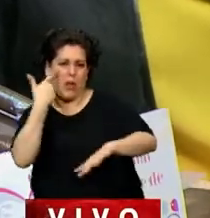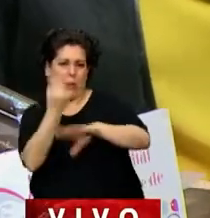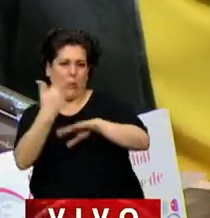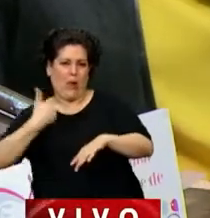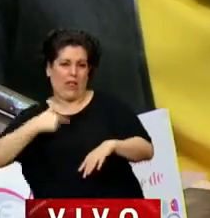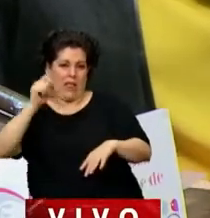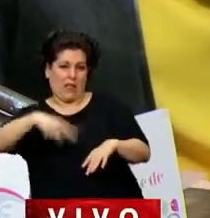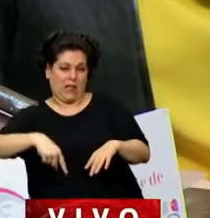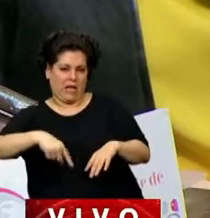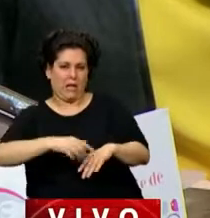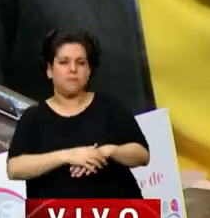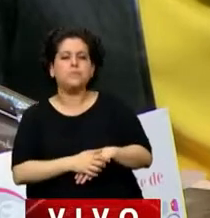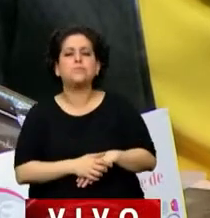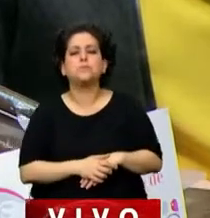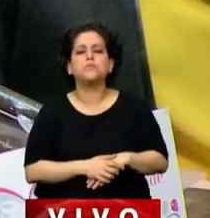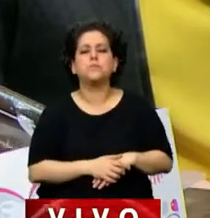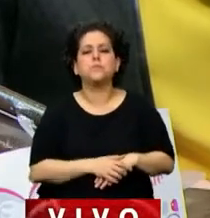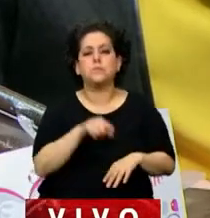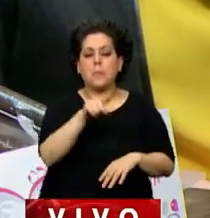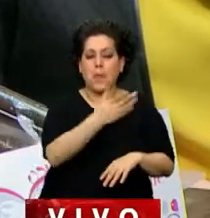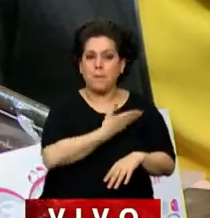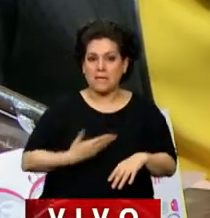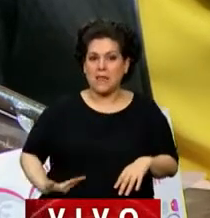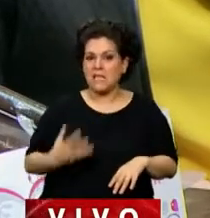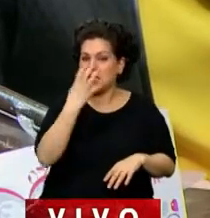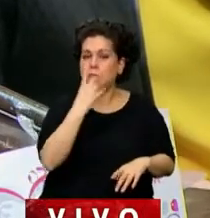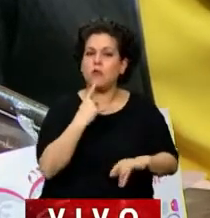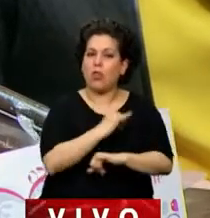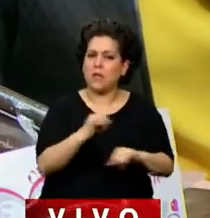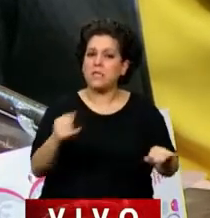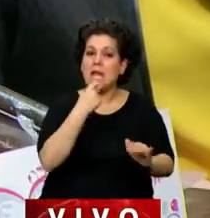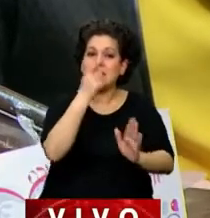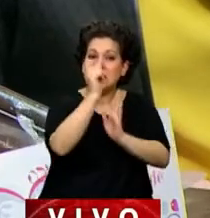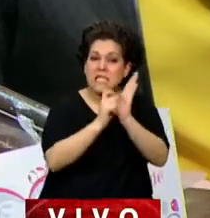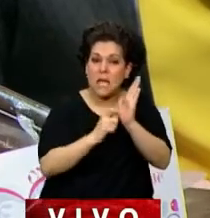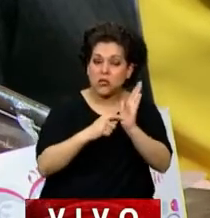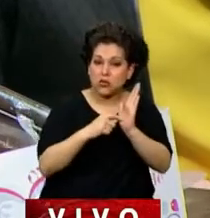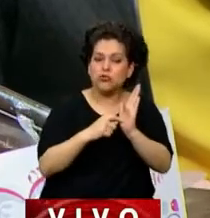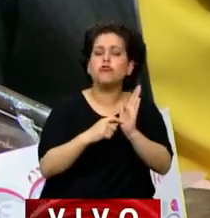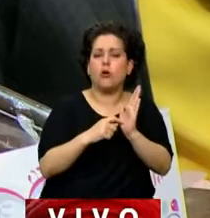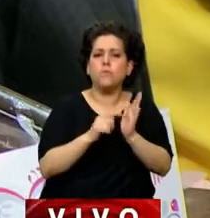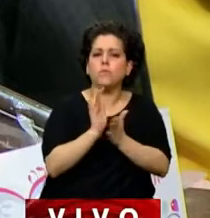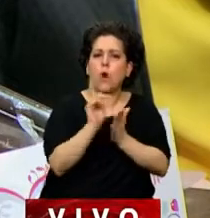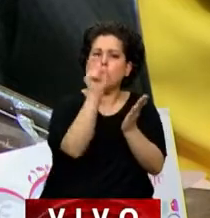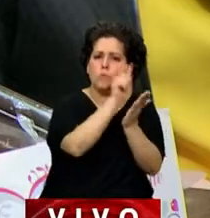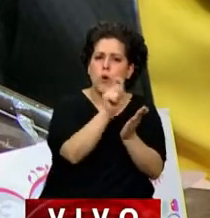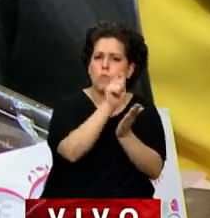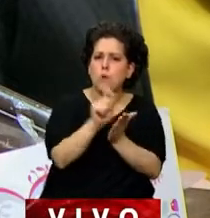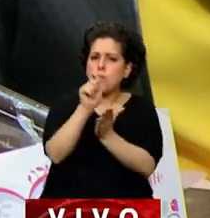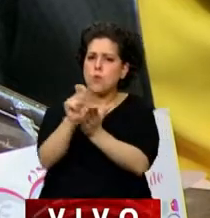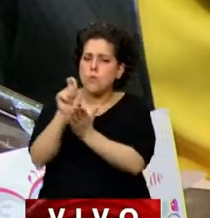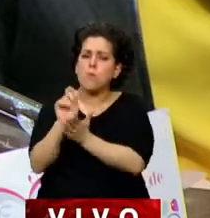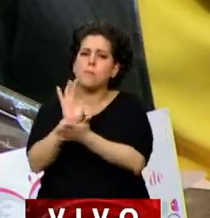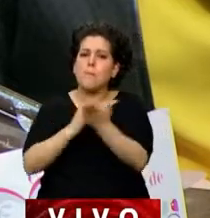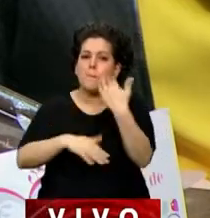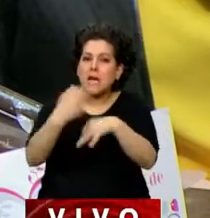Y decía ahí el presidente Sarmiento, el censo general, mientras se completa en la especial